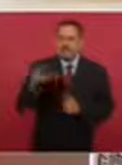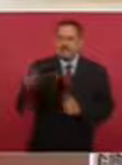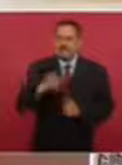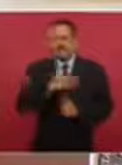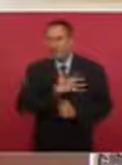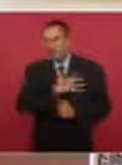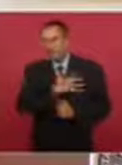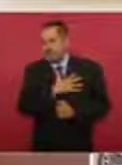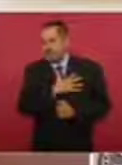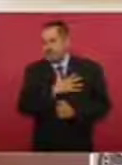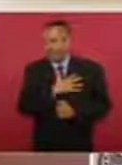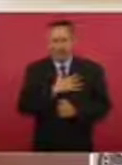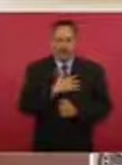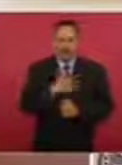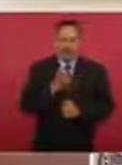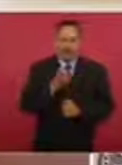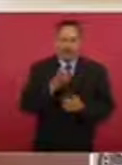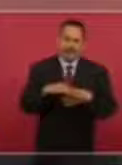prójimo.